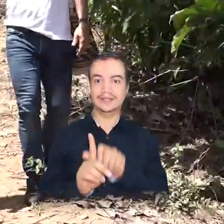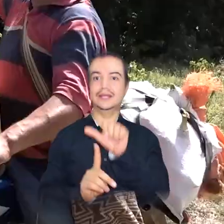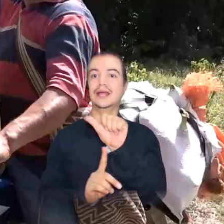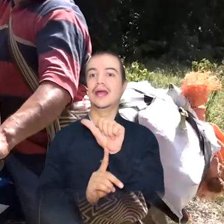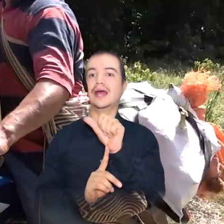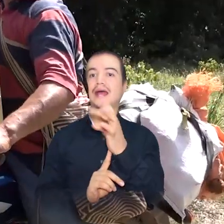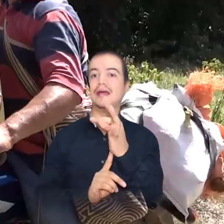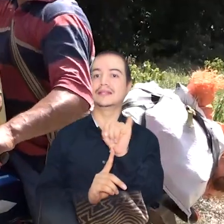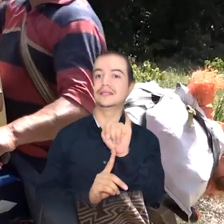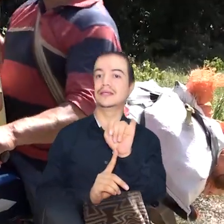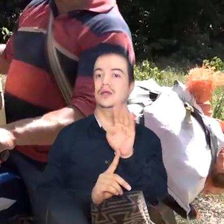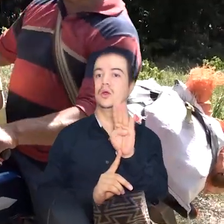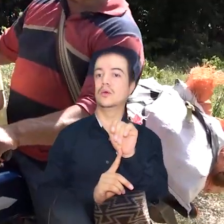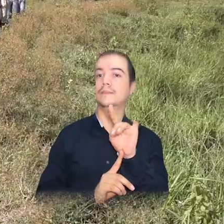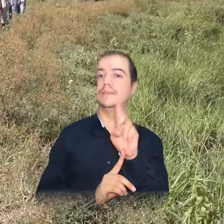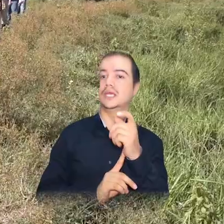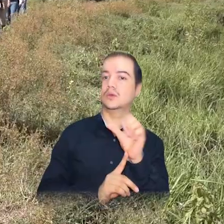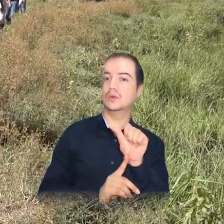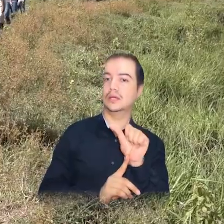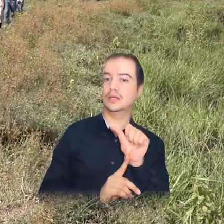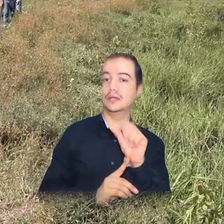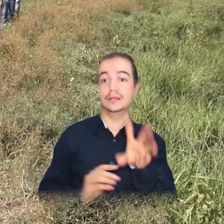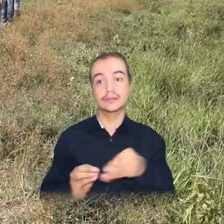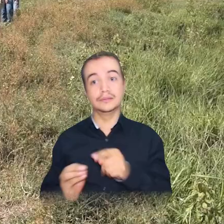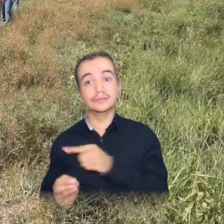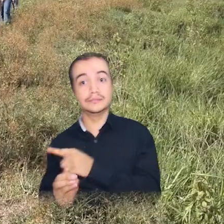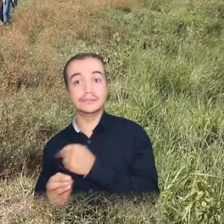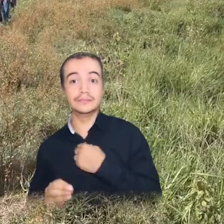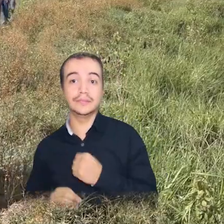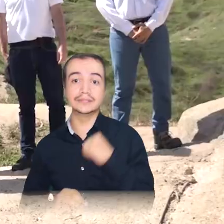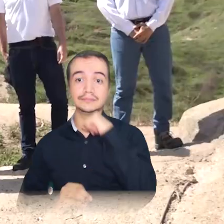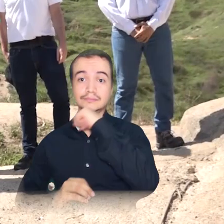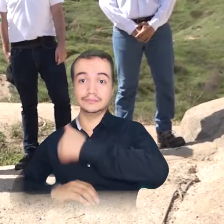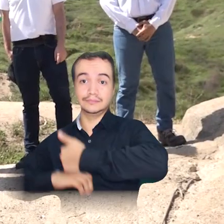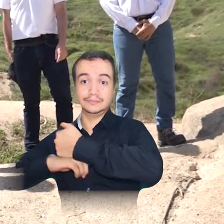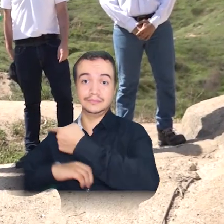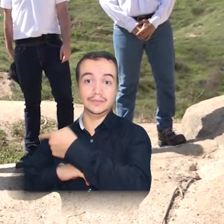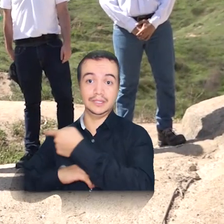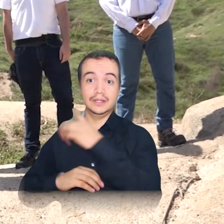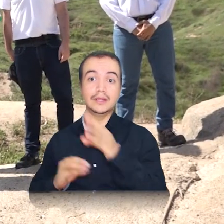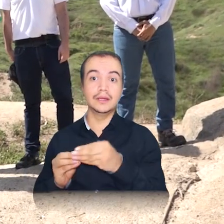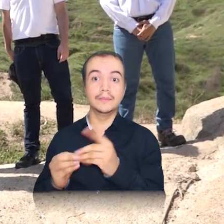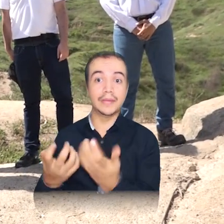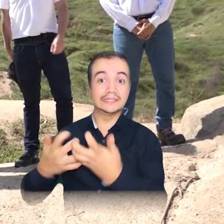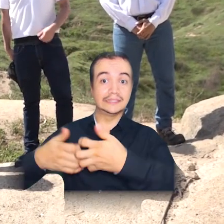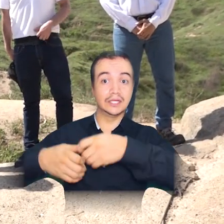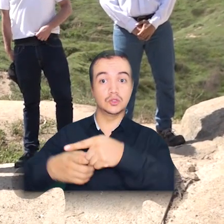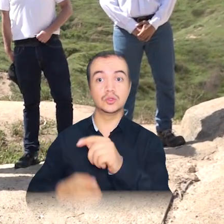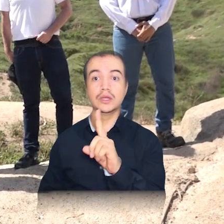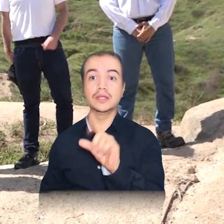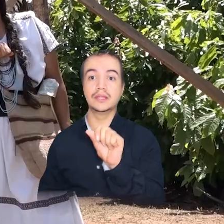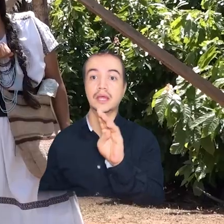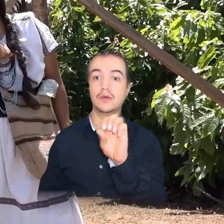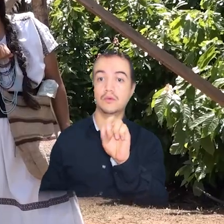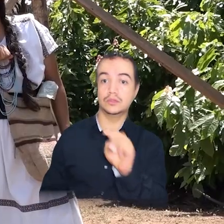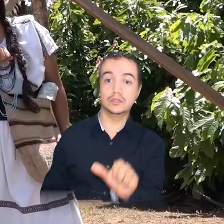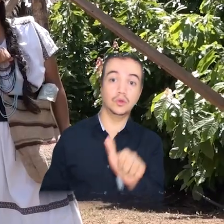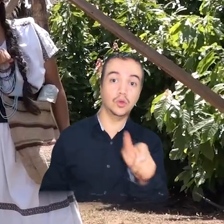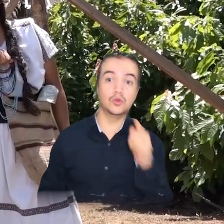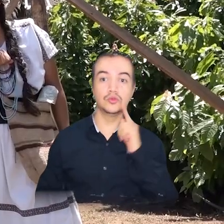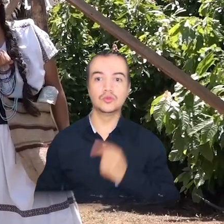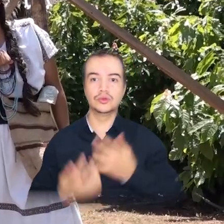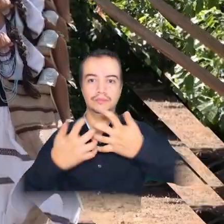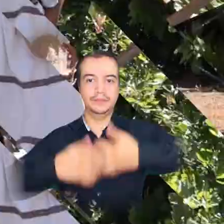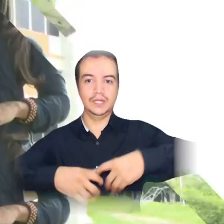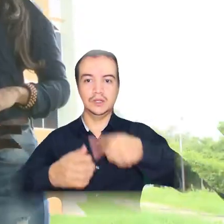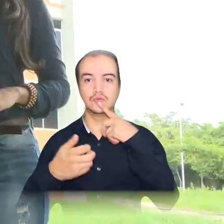la estudiante Ati Undiwa, la disposición del rector Pablo Vera Salazar y el apoyo de entidades como DABON y Energía Solar del